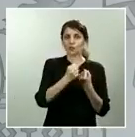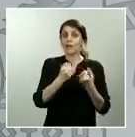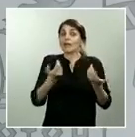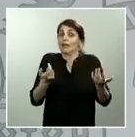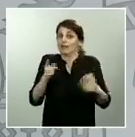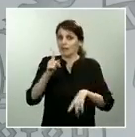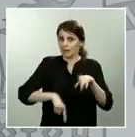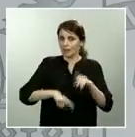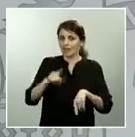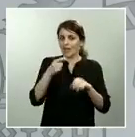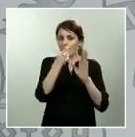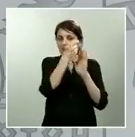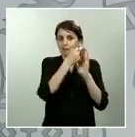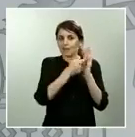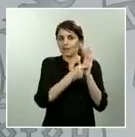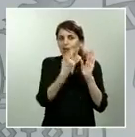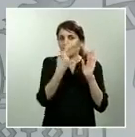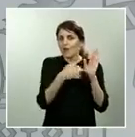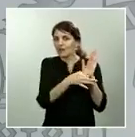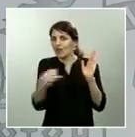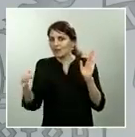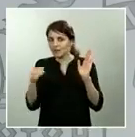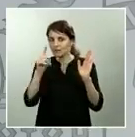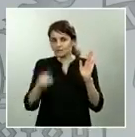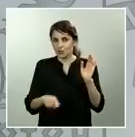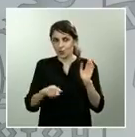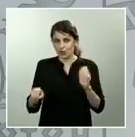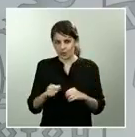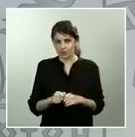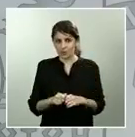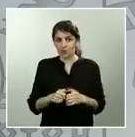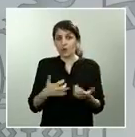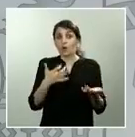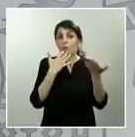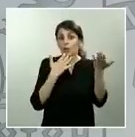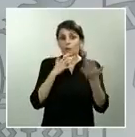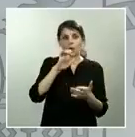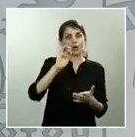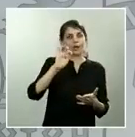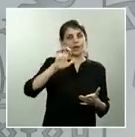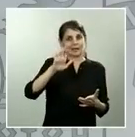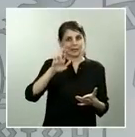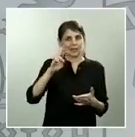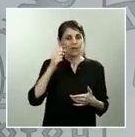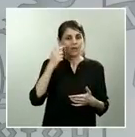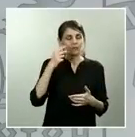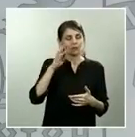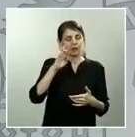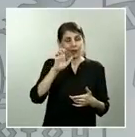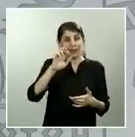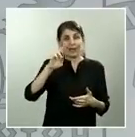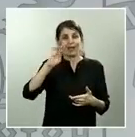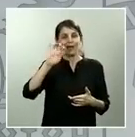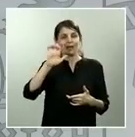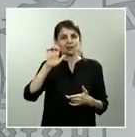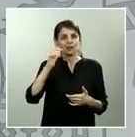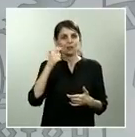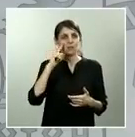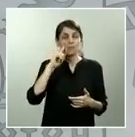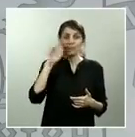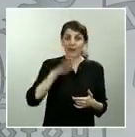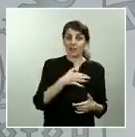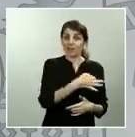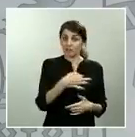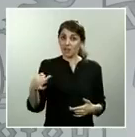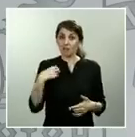los ERTE parece que han sido un instrumento eficaz evidentemente se trata de una suspensión temporal del empleo por tanto es